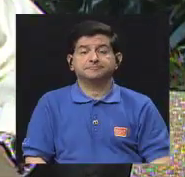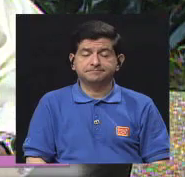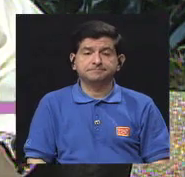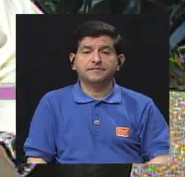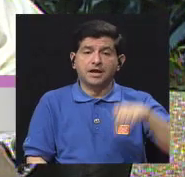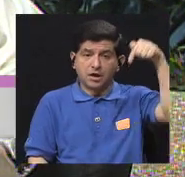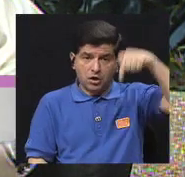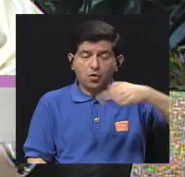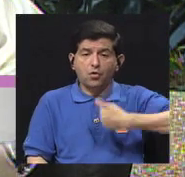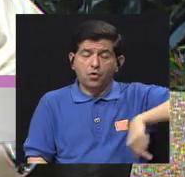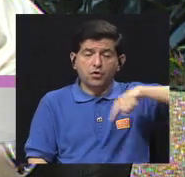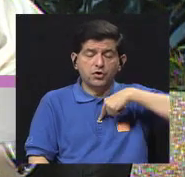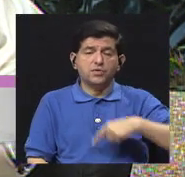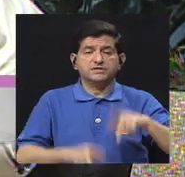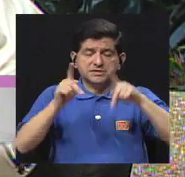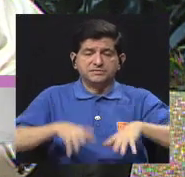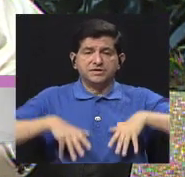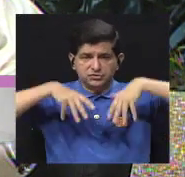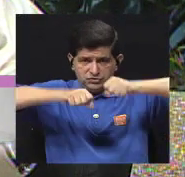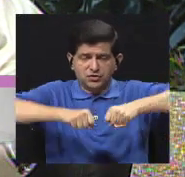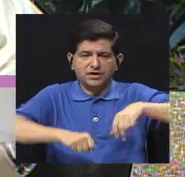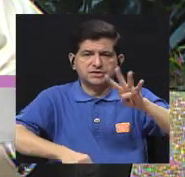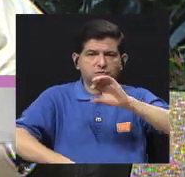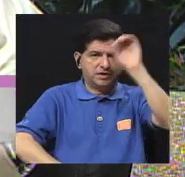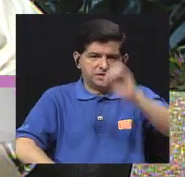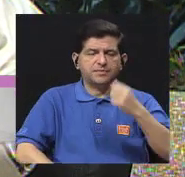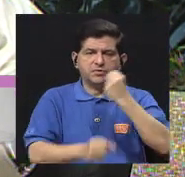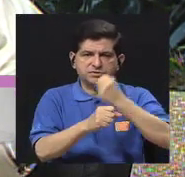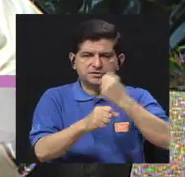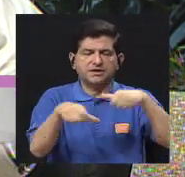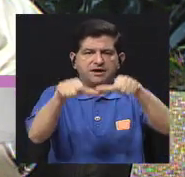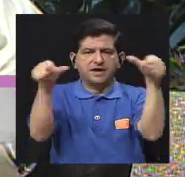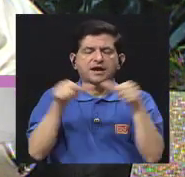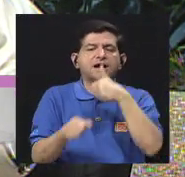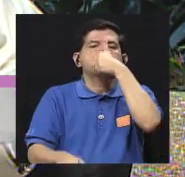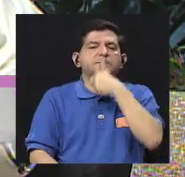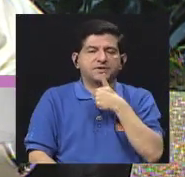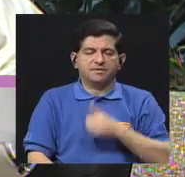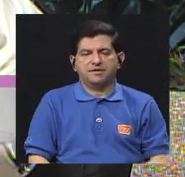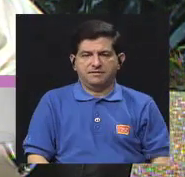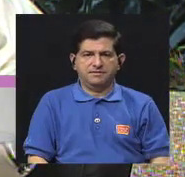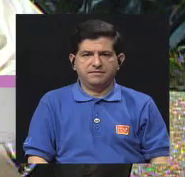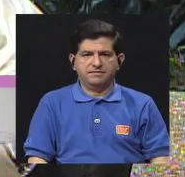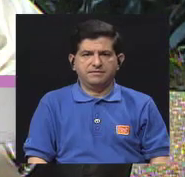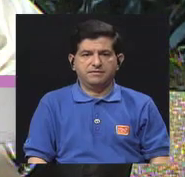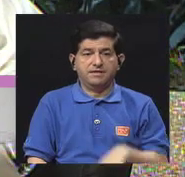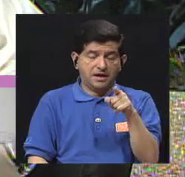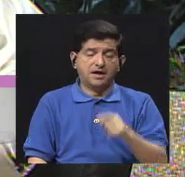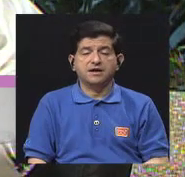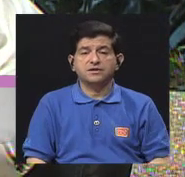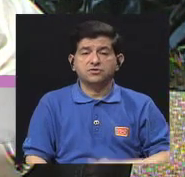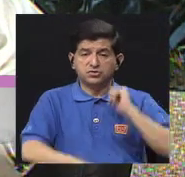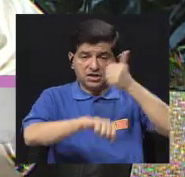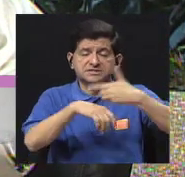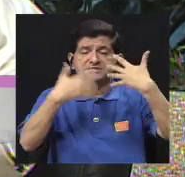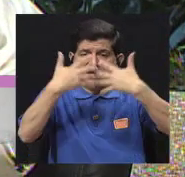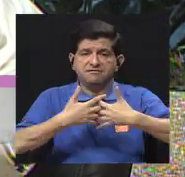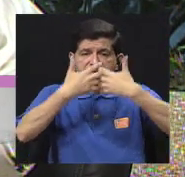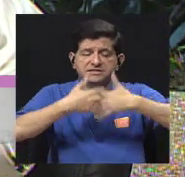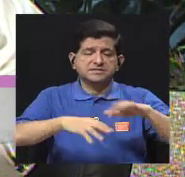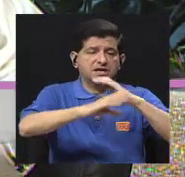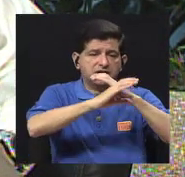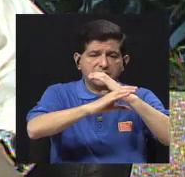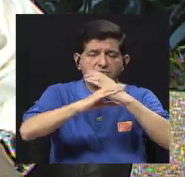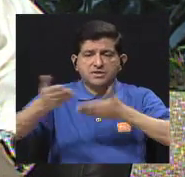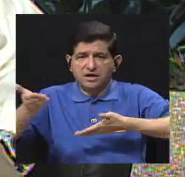hoy nuestros egresados, el 40% está trabajando en el sector privado, muchas veces formando empresas de